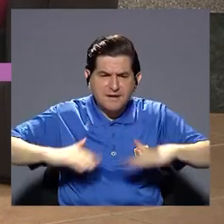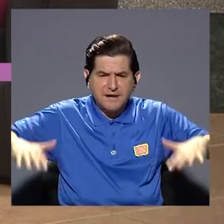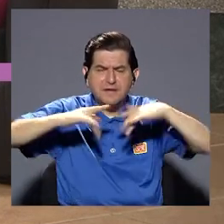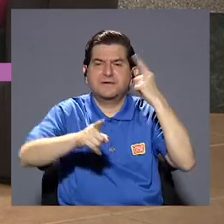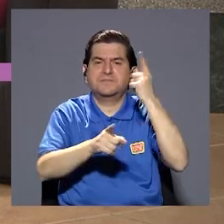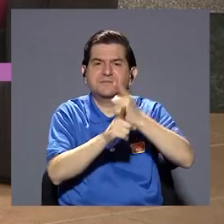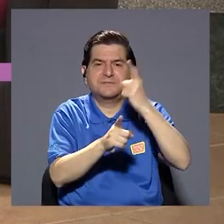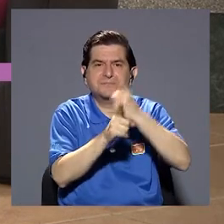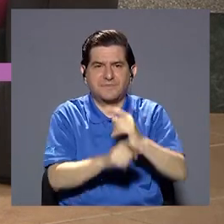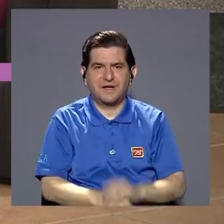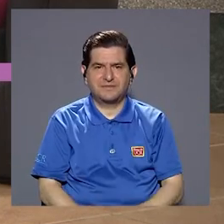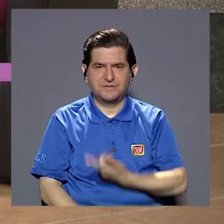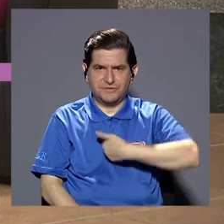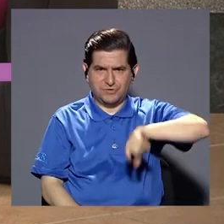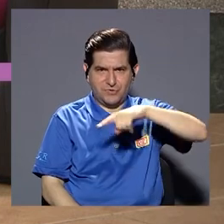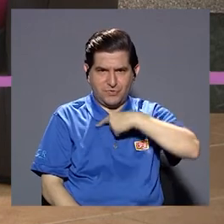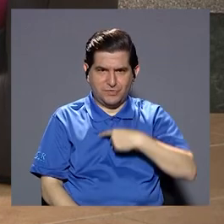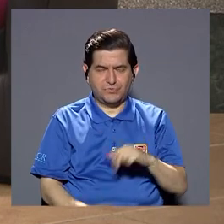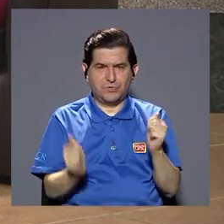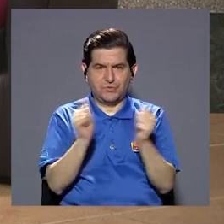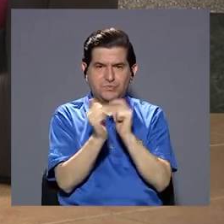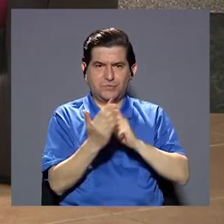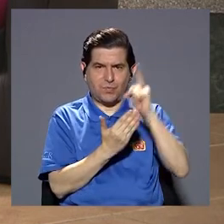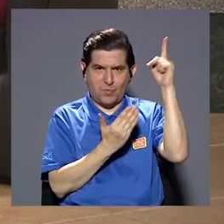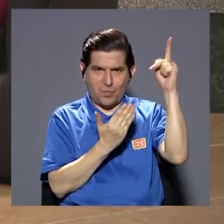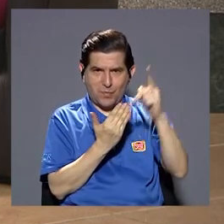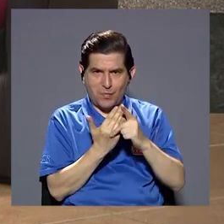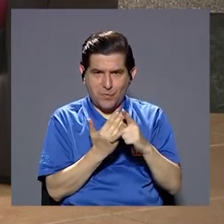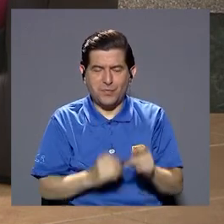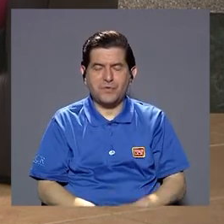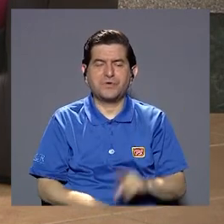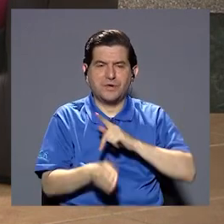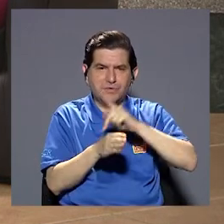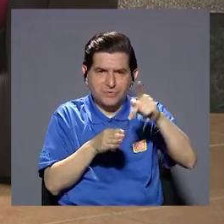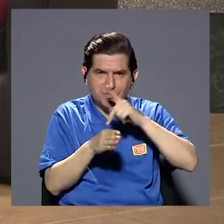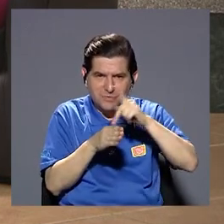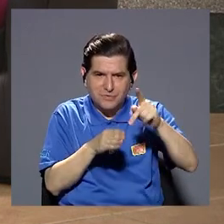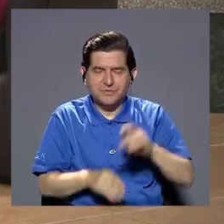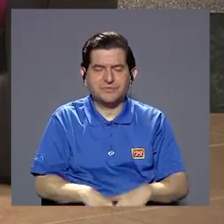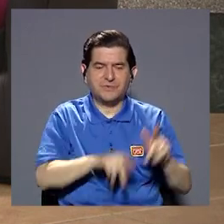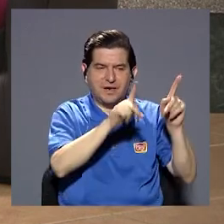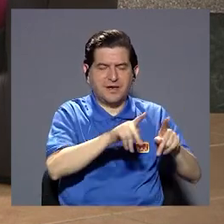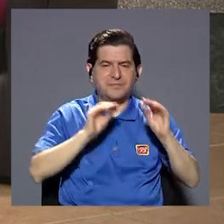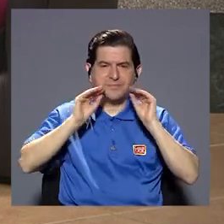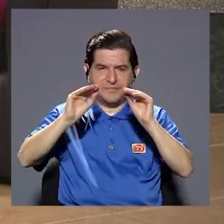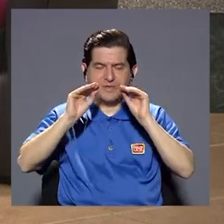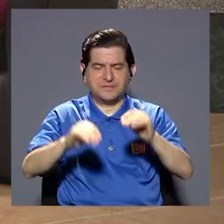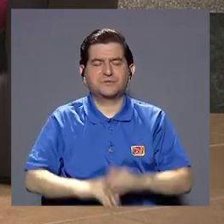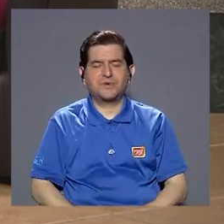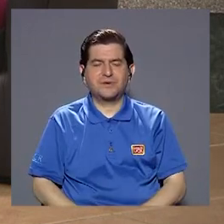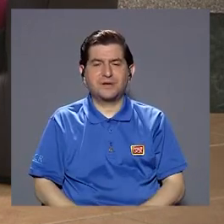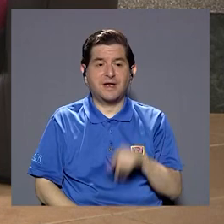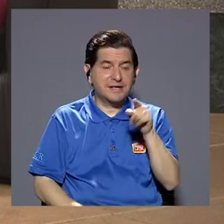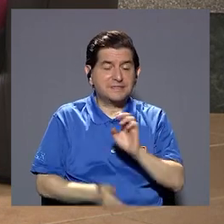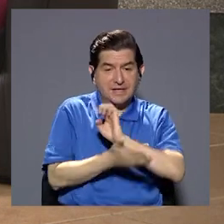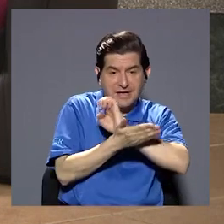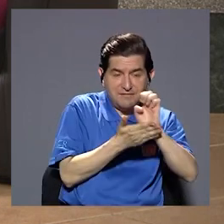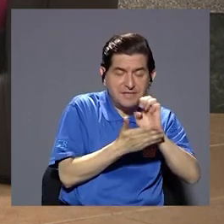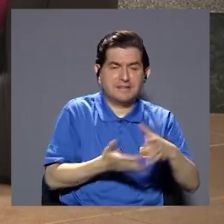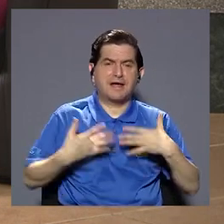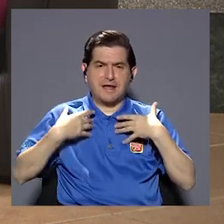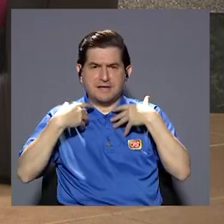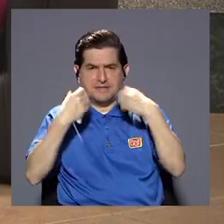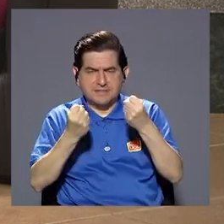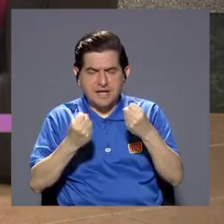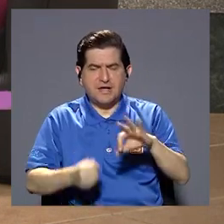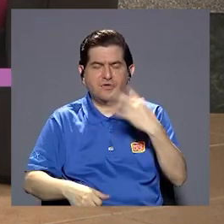espacios adecuados donde nosotros con los profesionales podamos ir enseñando a las personas como prevenir, como ser